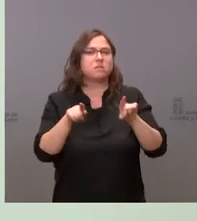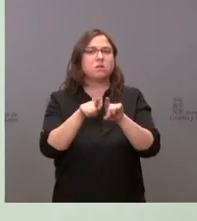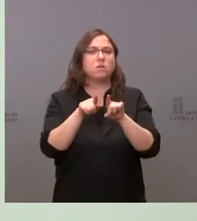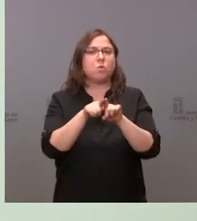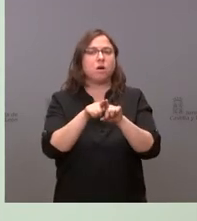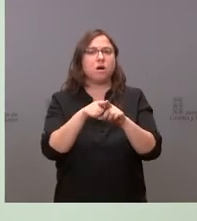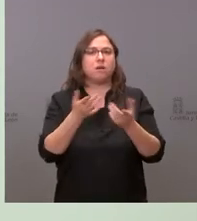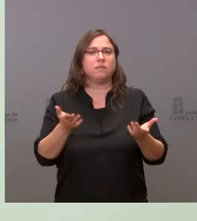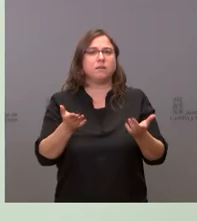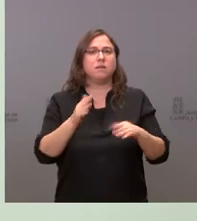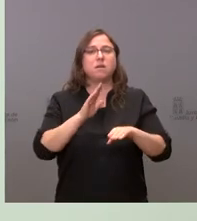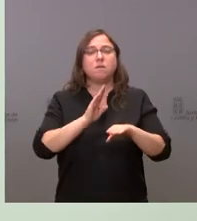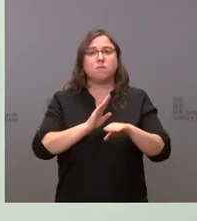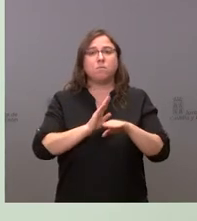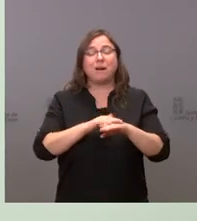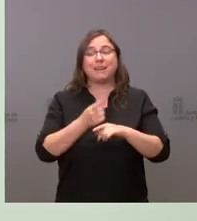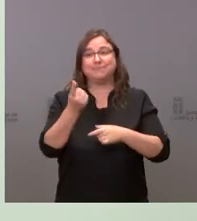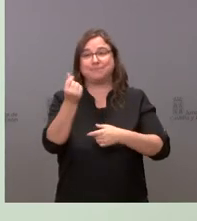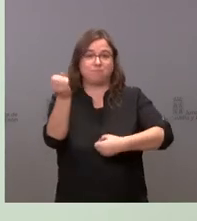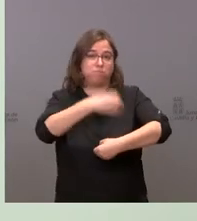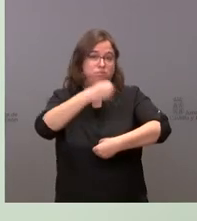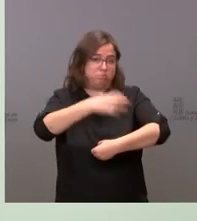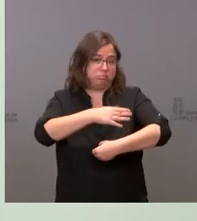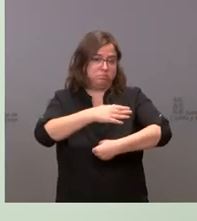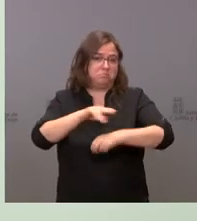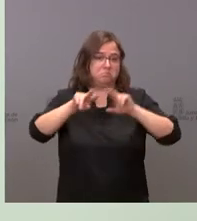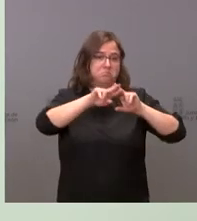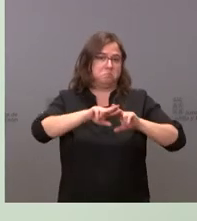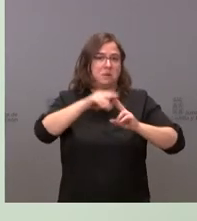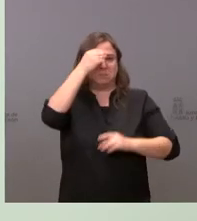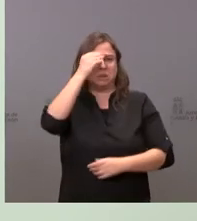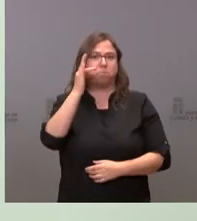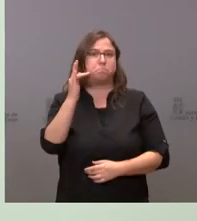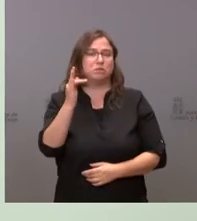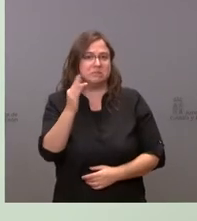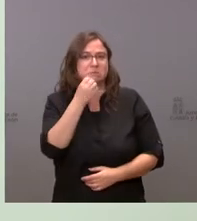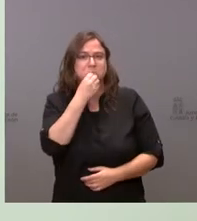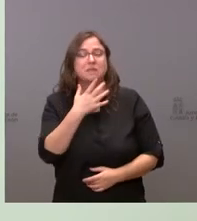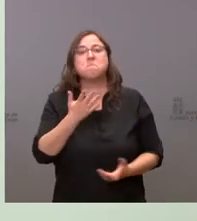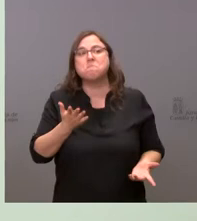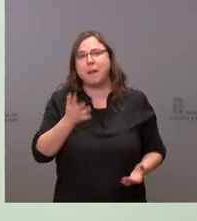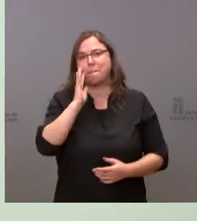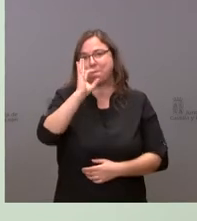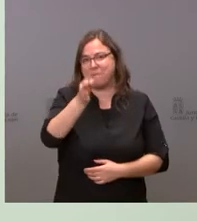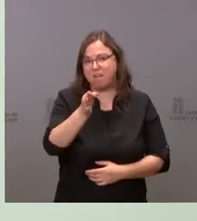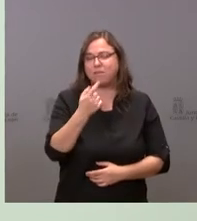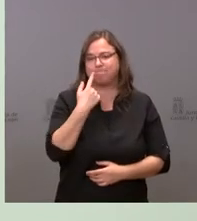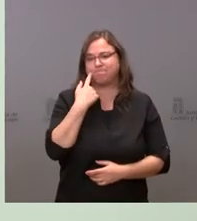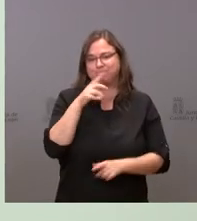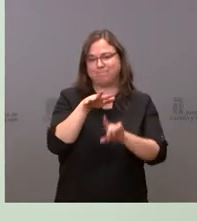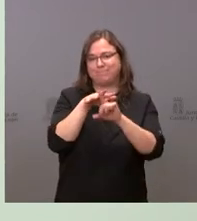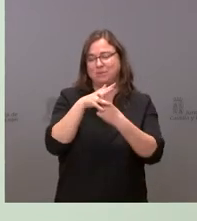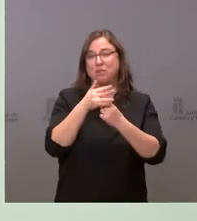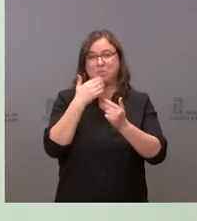también de incorporación de ingresos. Pero sí que es verdad que lo que estamos viendo, ya que me ha hablado usted del